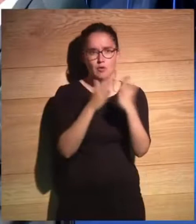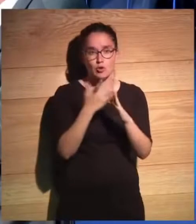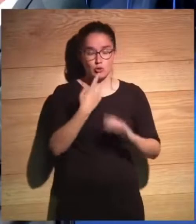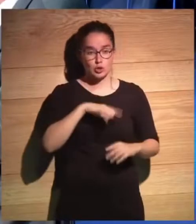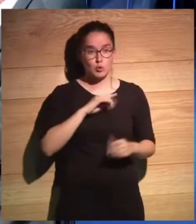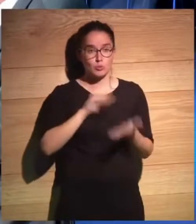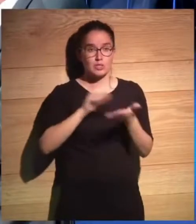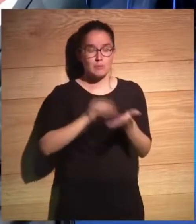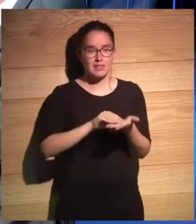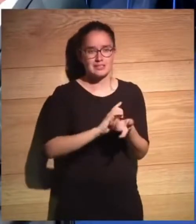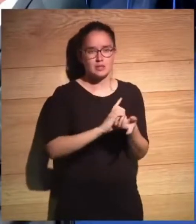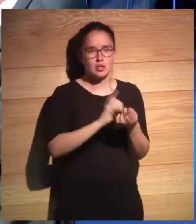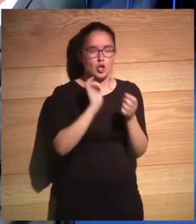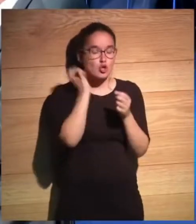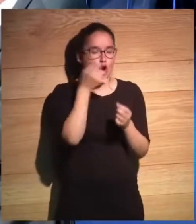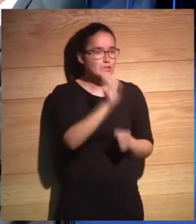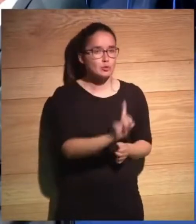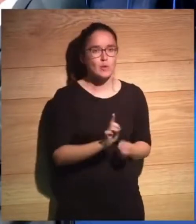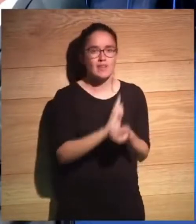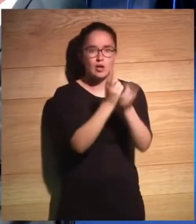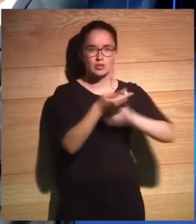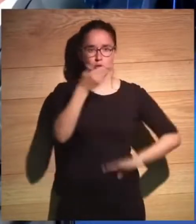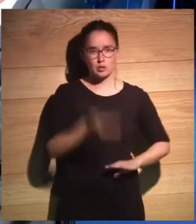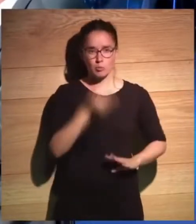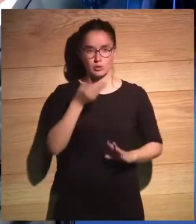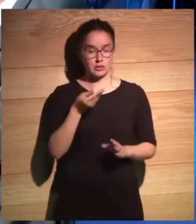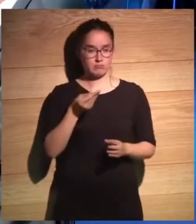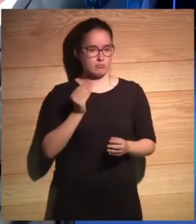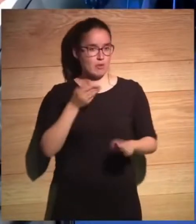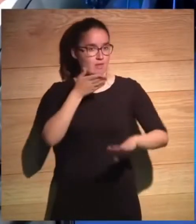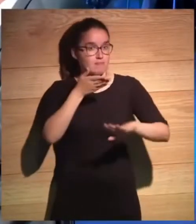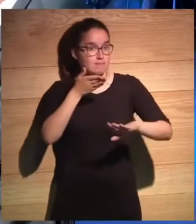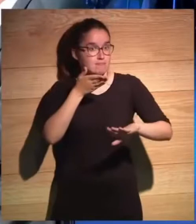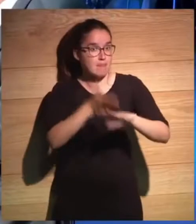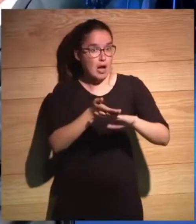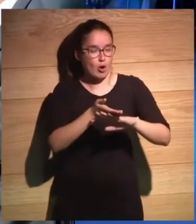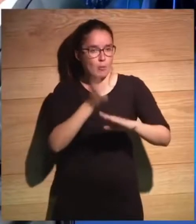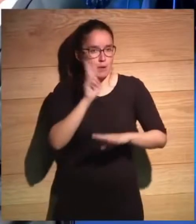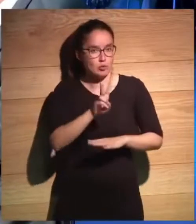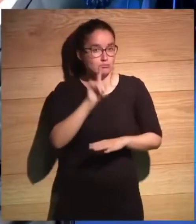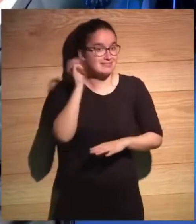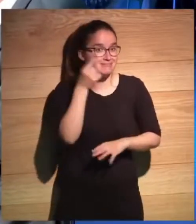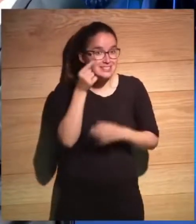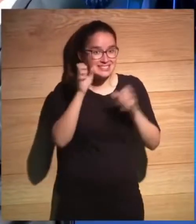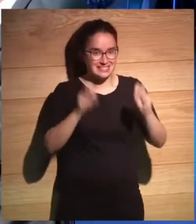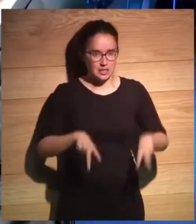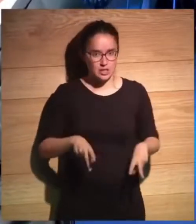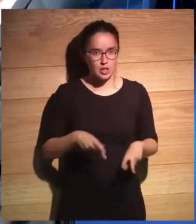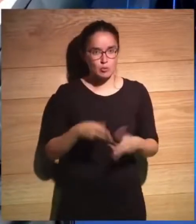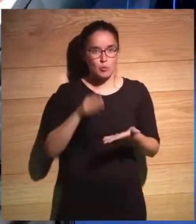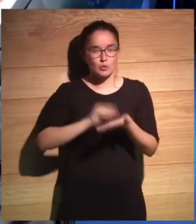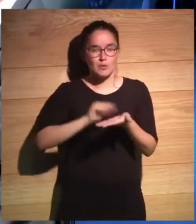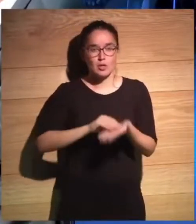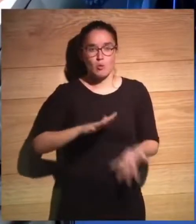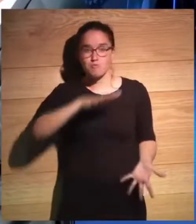conscientes de que los cambios importantes son algunos a los que estamos asistiendo sin darnos cuenta de que se están produciendo y de cómo los grandes